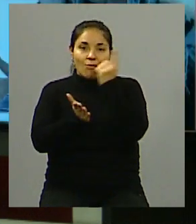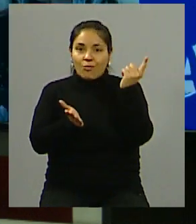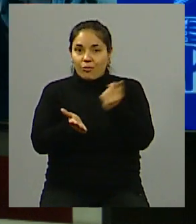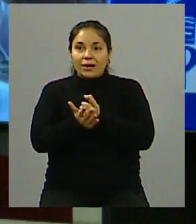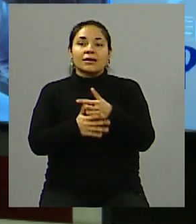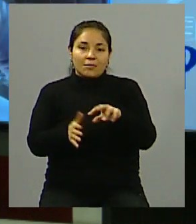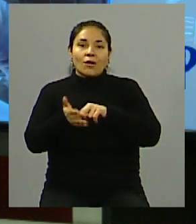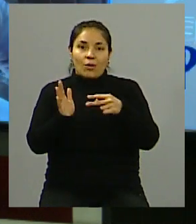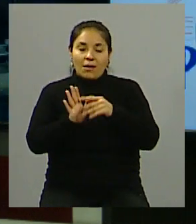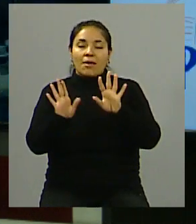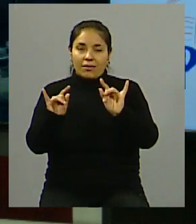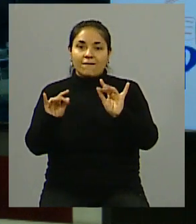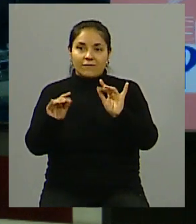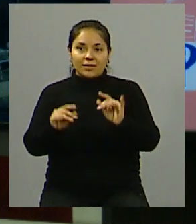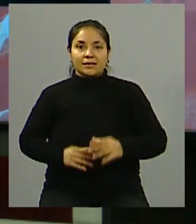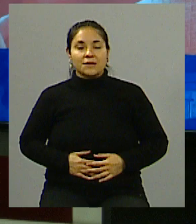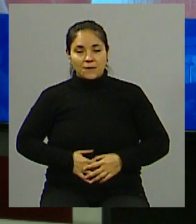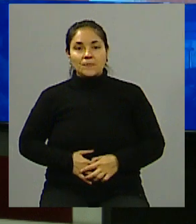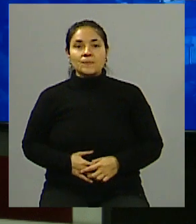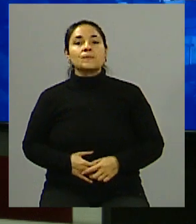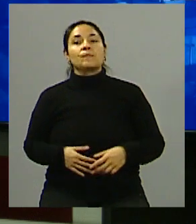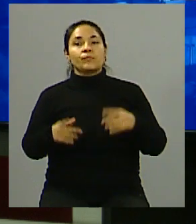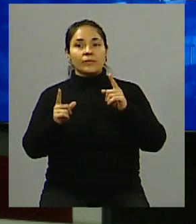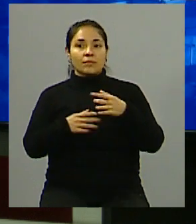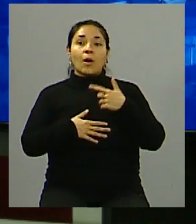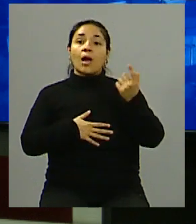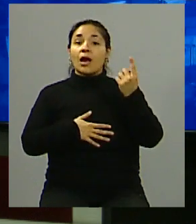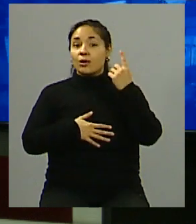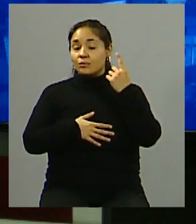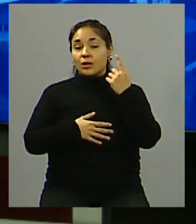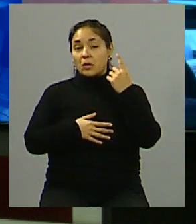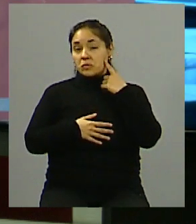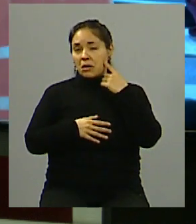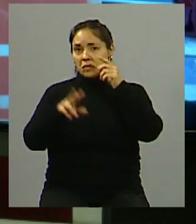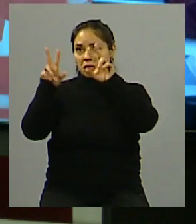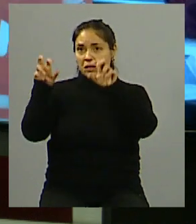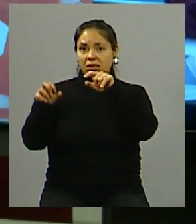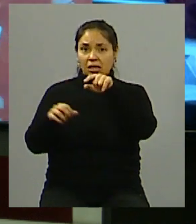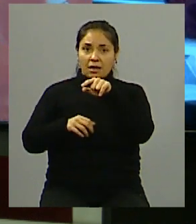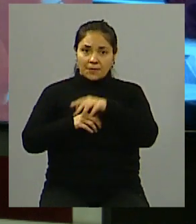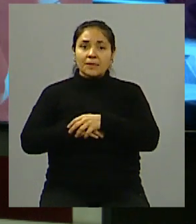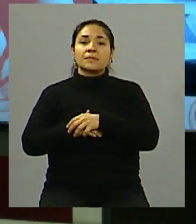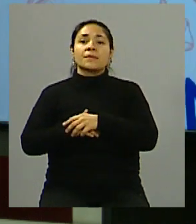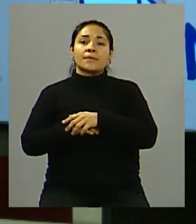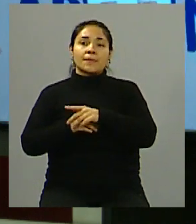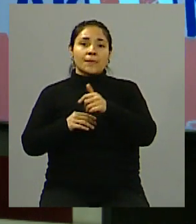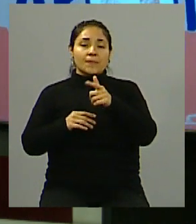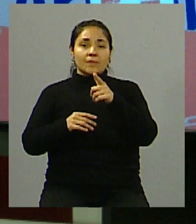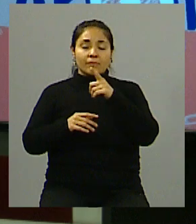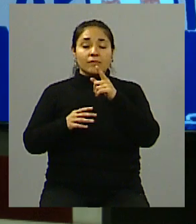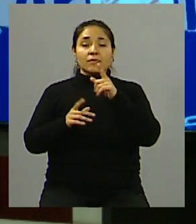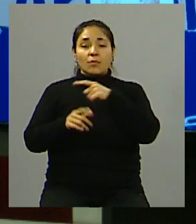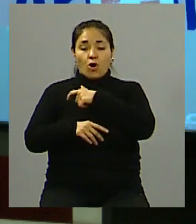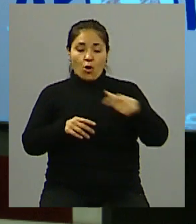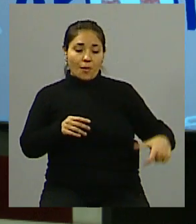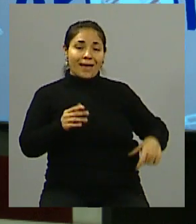dramática la mano. Bueno, cuando empezamos a escuchar sobre el tema, se hablaba de ciertas medidas que fue tomando